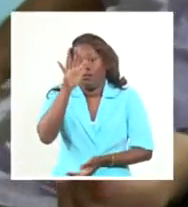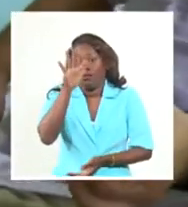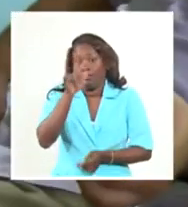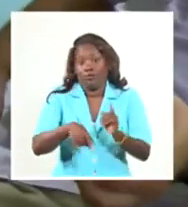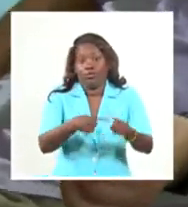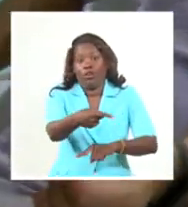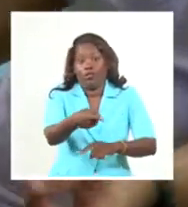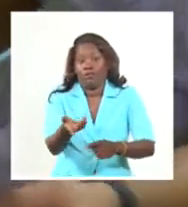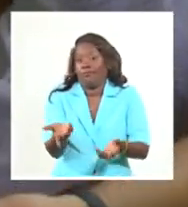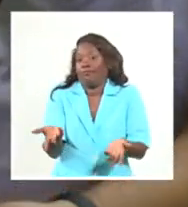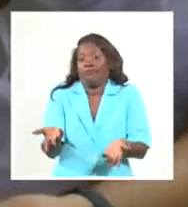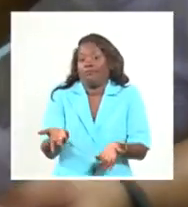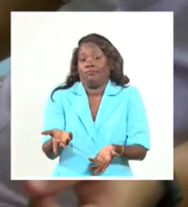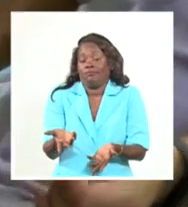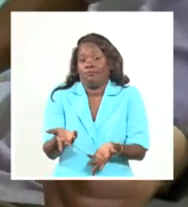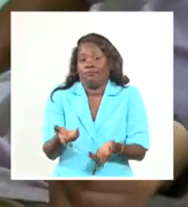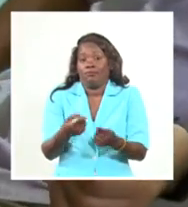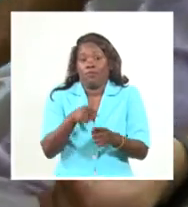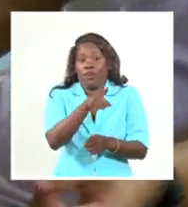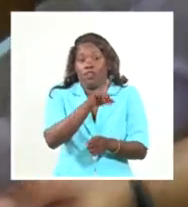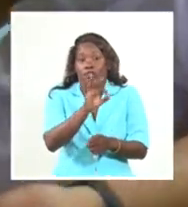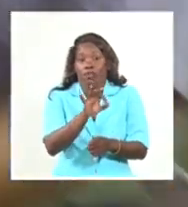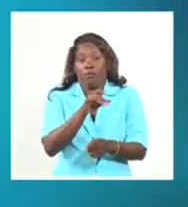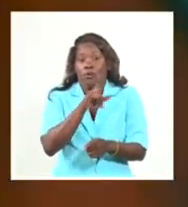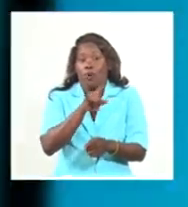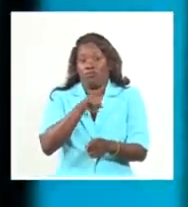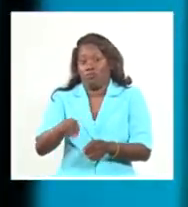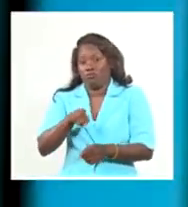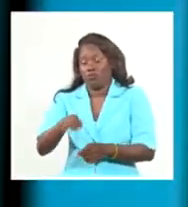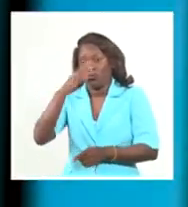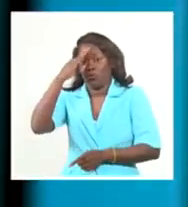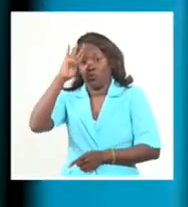reírse. De todo lo que es mucho, de todo lo que tiene que hacer.